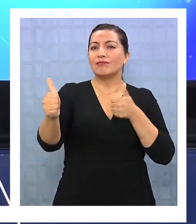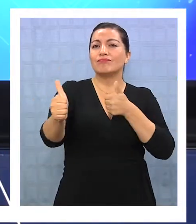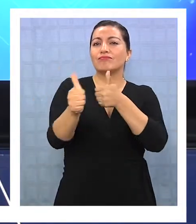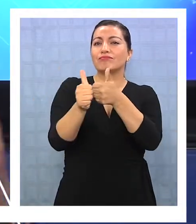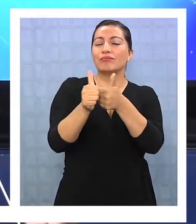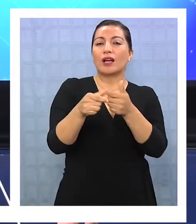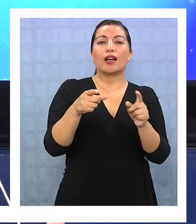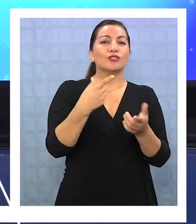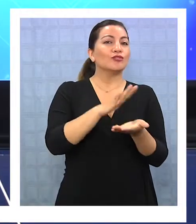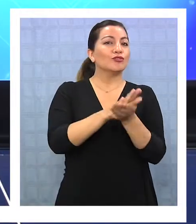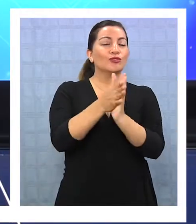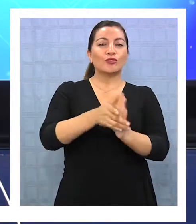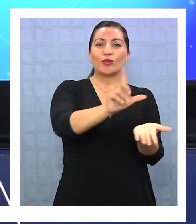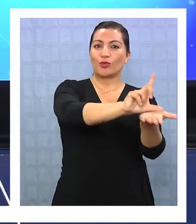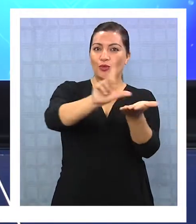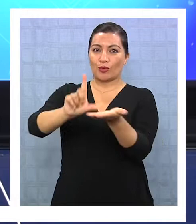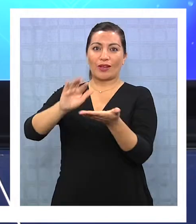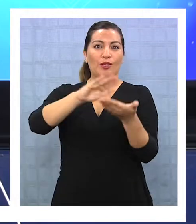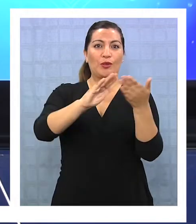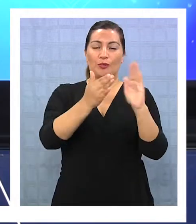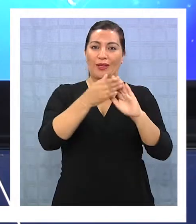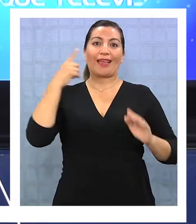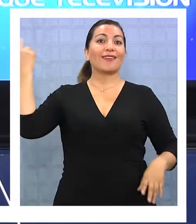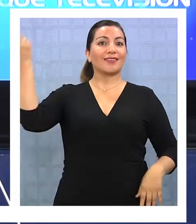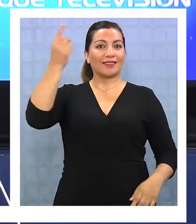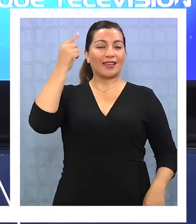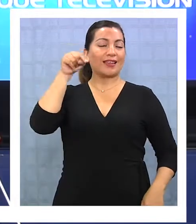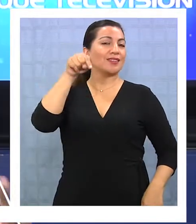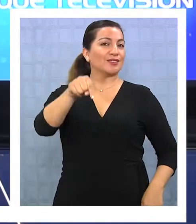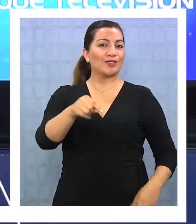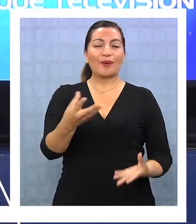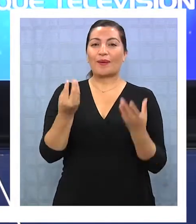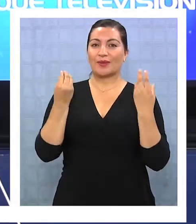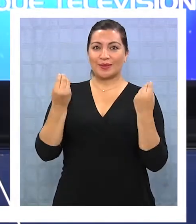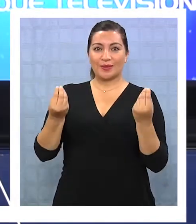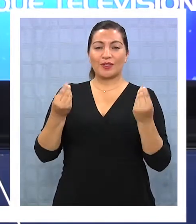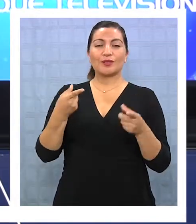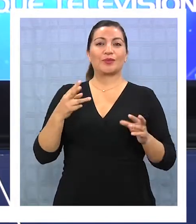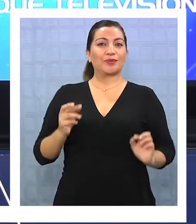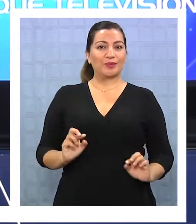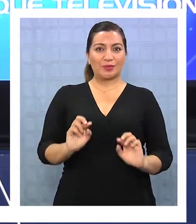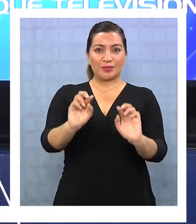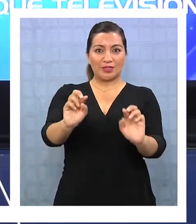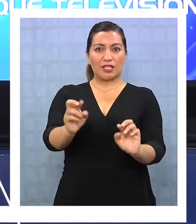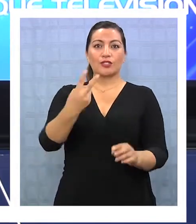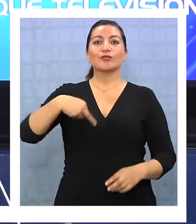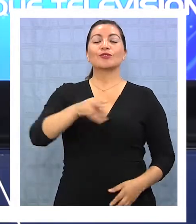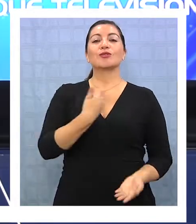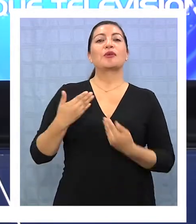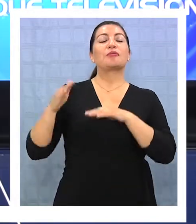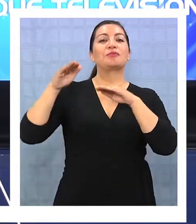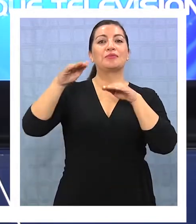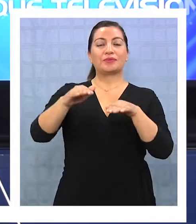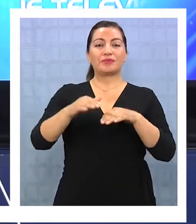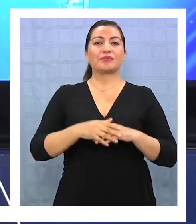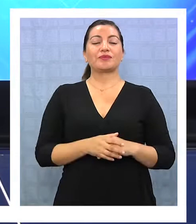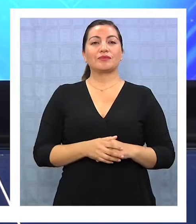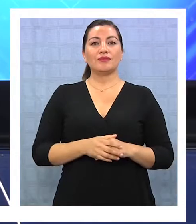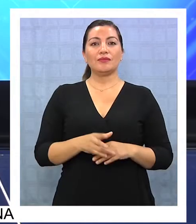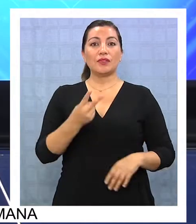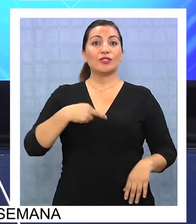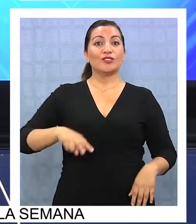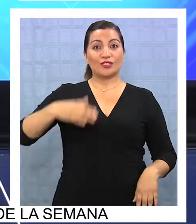a todos los sectores y a toda la comunidad en general. Y esto, obviamente, es una alternativa que apoyamos principalmente.